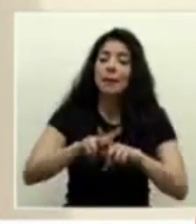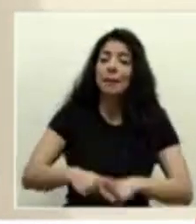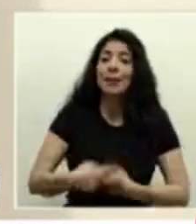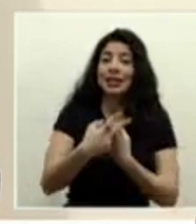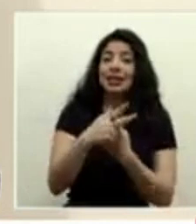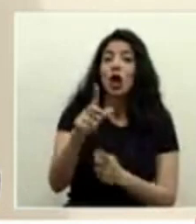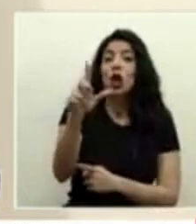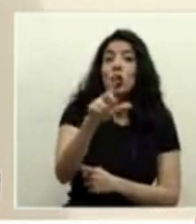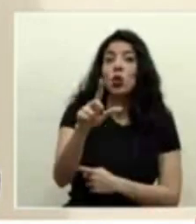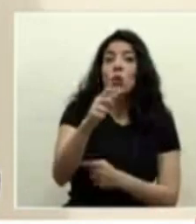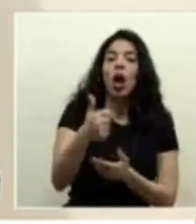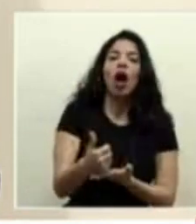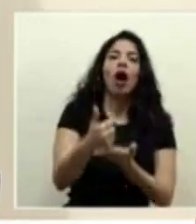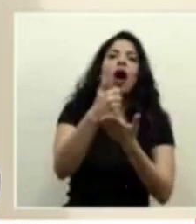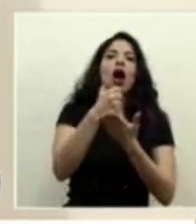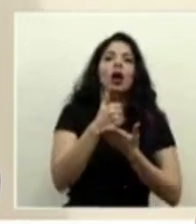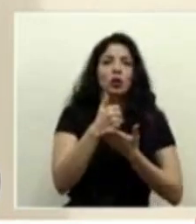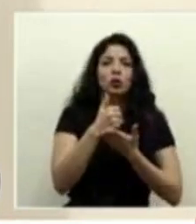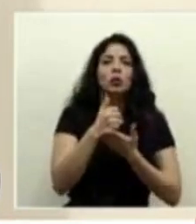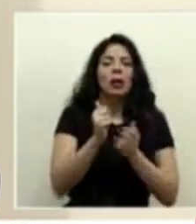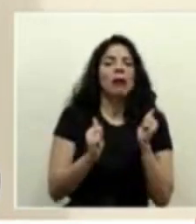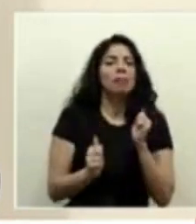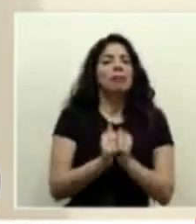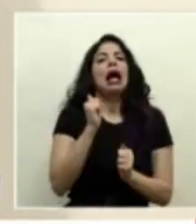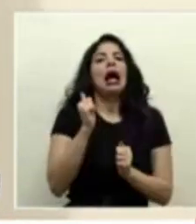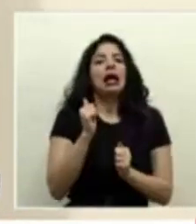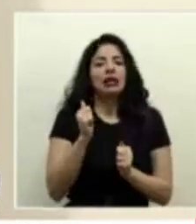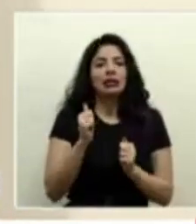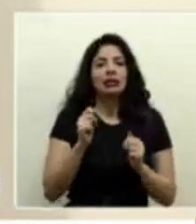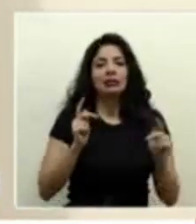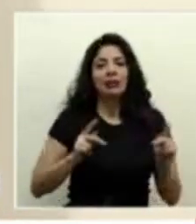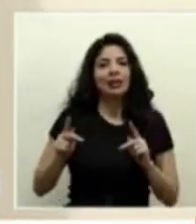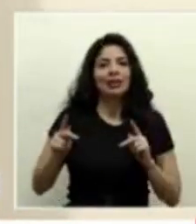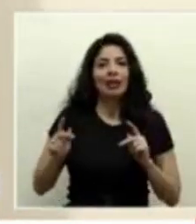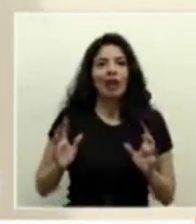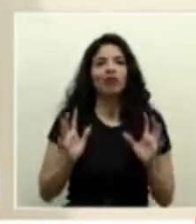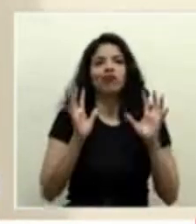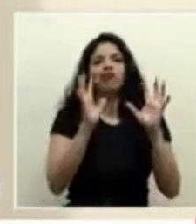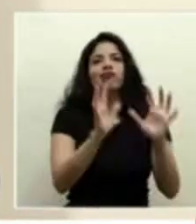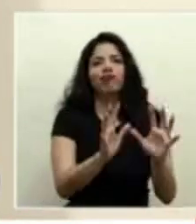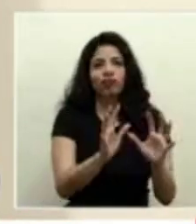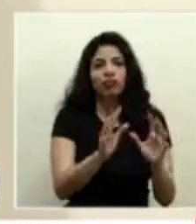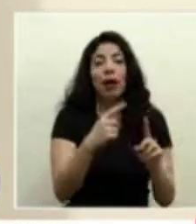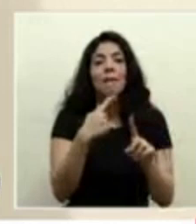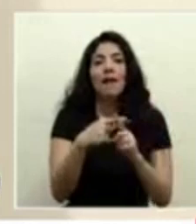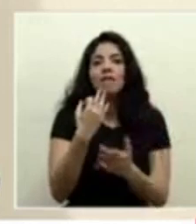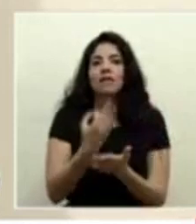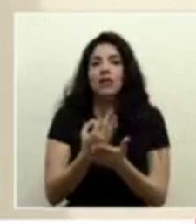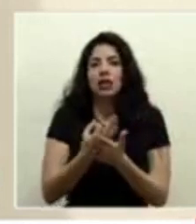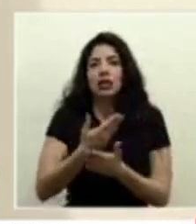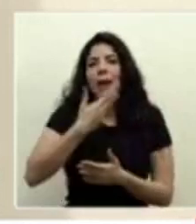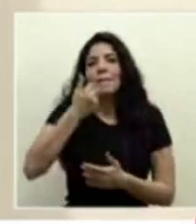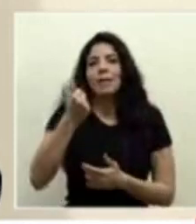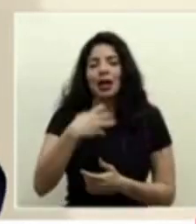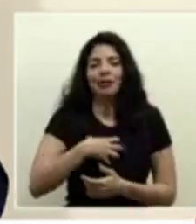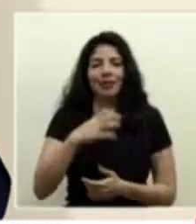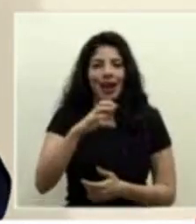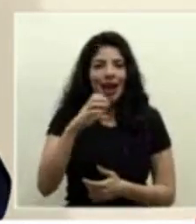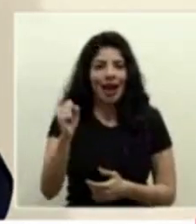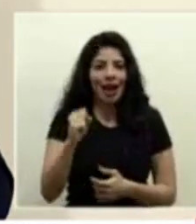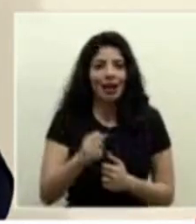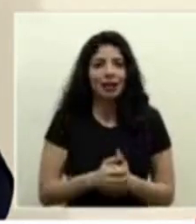lunes nos permite maximizar los recursos tanto humanos como financieros de la caja